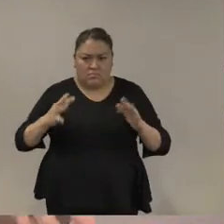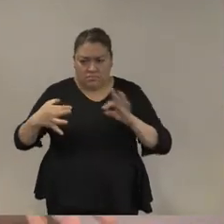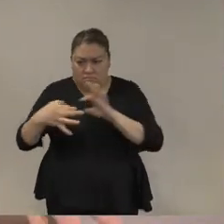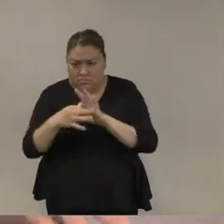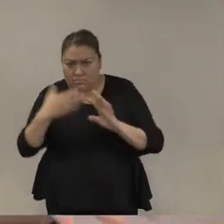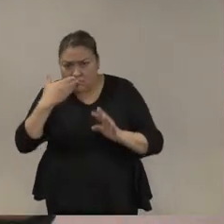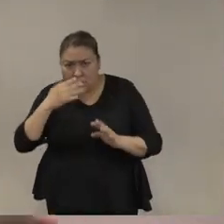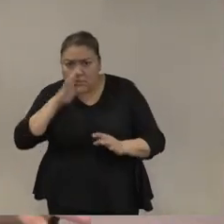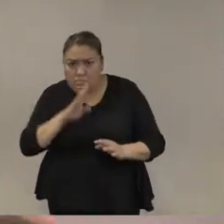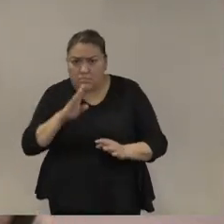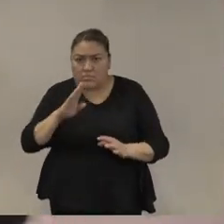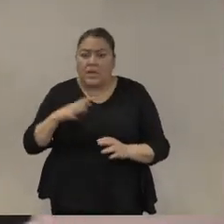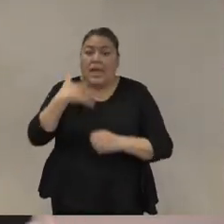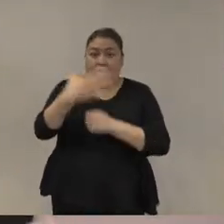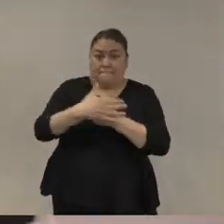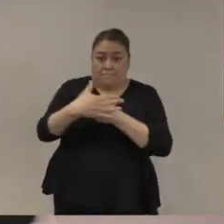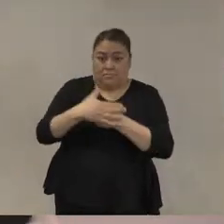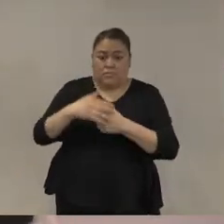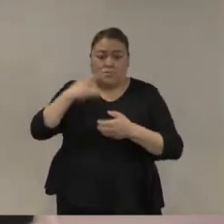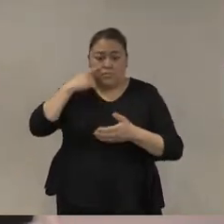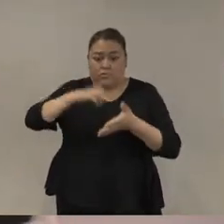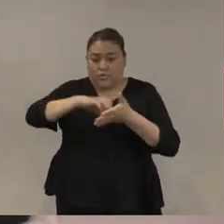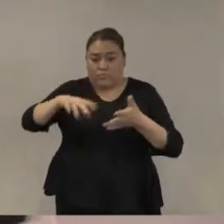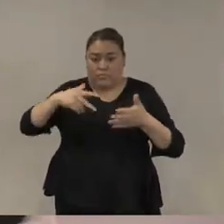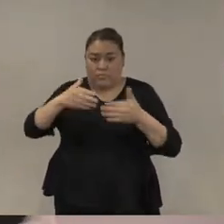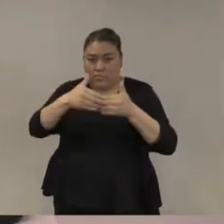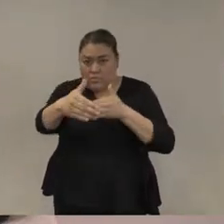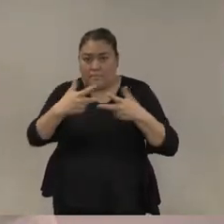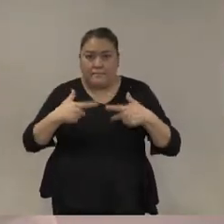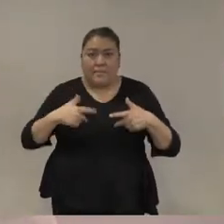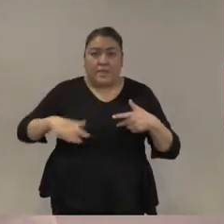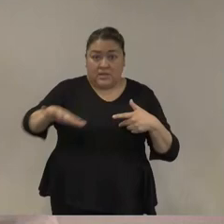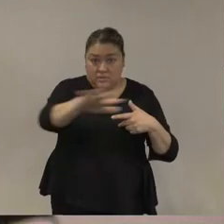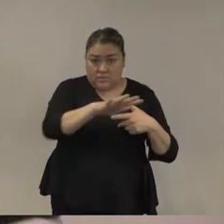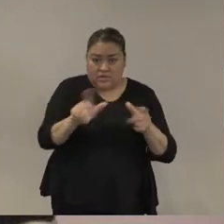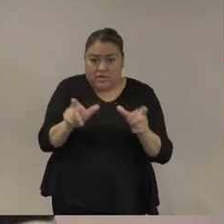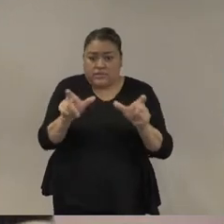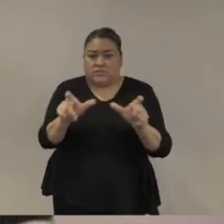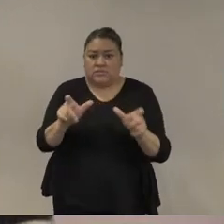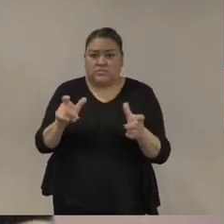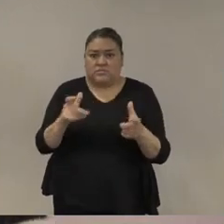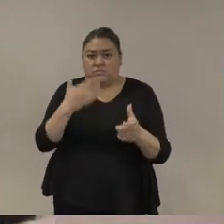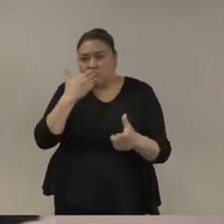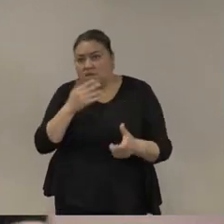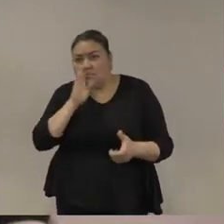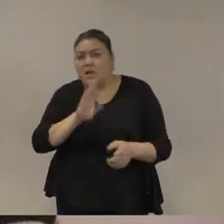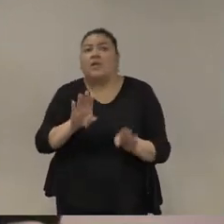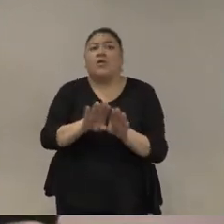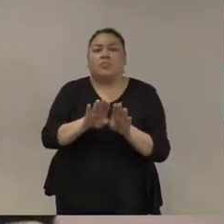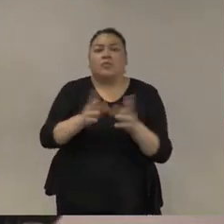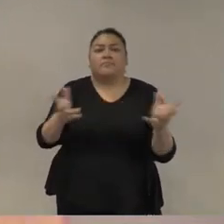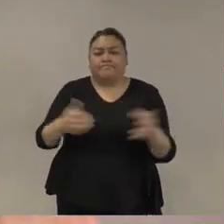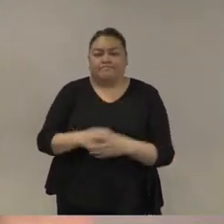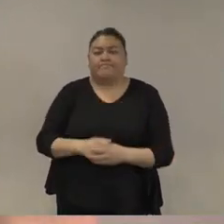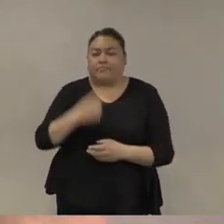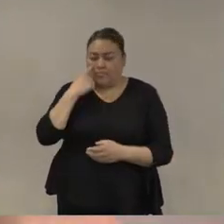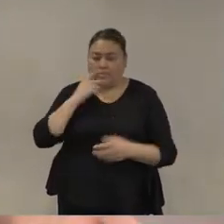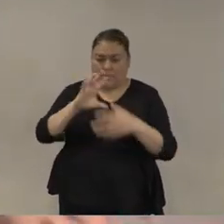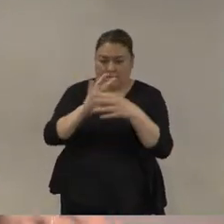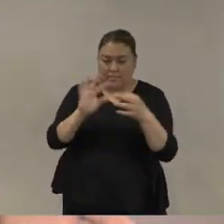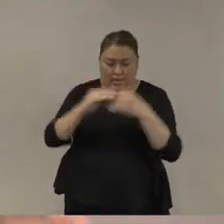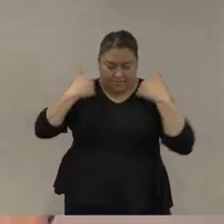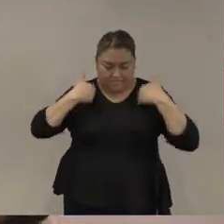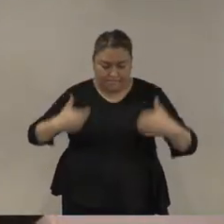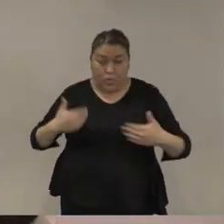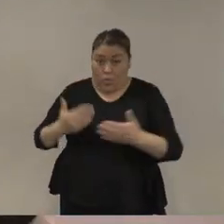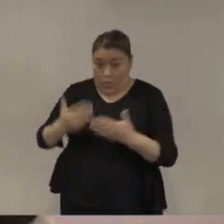de una seguridad ciudadana. Primero les comento un poco sobre mi perspectiva para esa presentación. Yo soy politóloga de